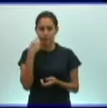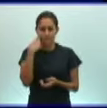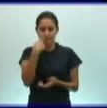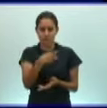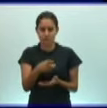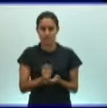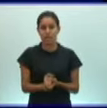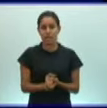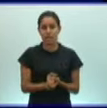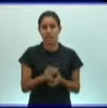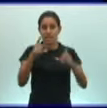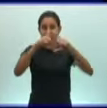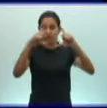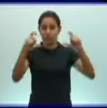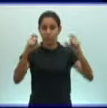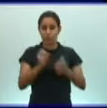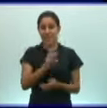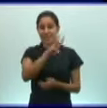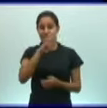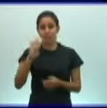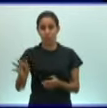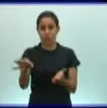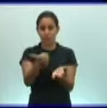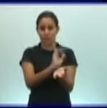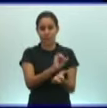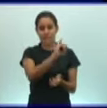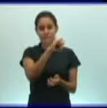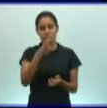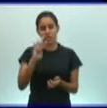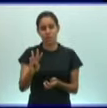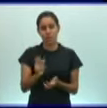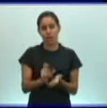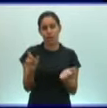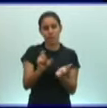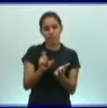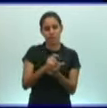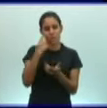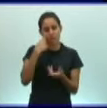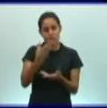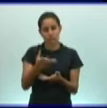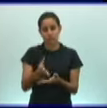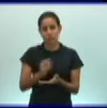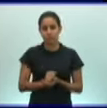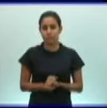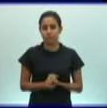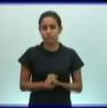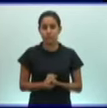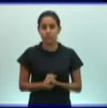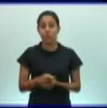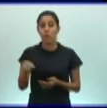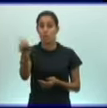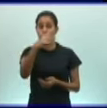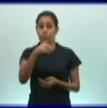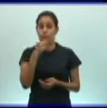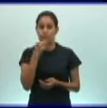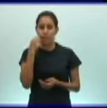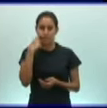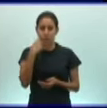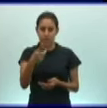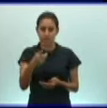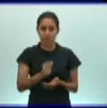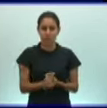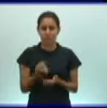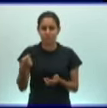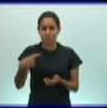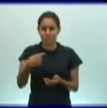34 del libro de texto, en la página 64, estos representantes. Como ustedes ven ahí, platos mintos. Ahora,